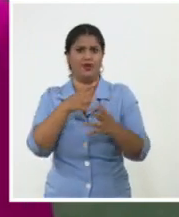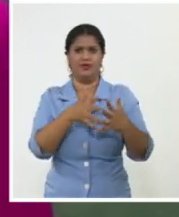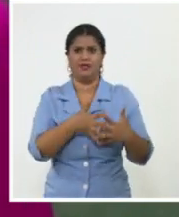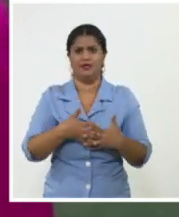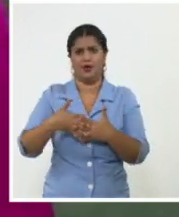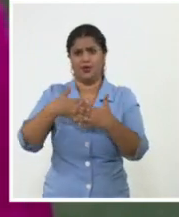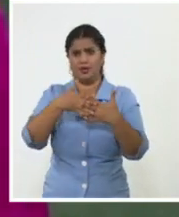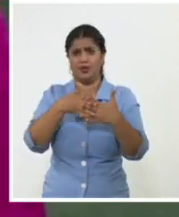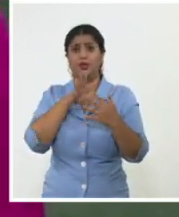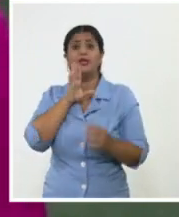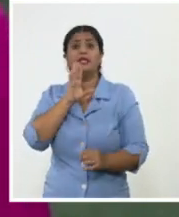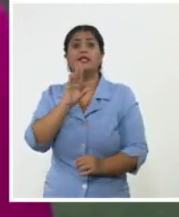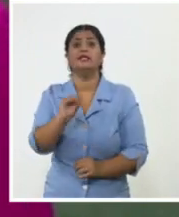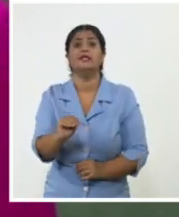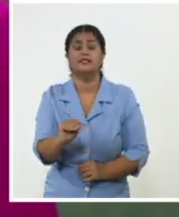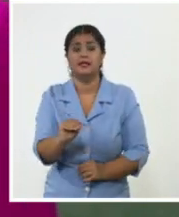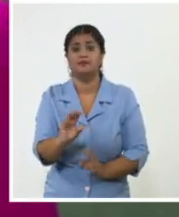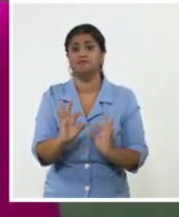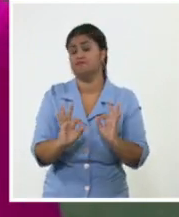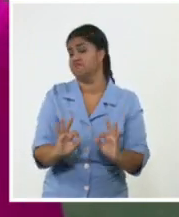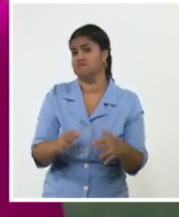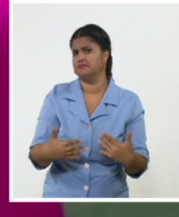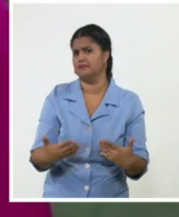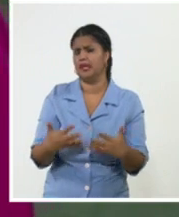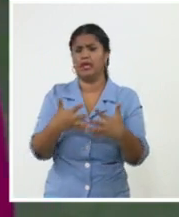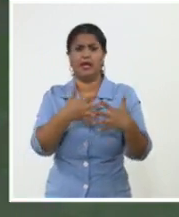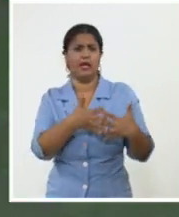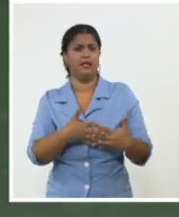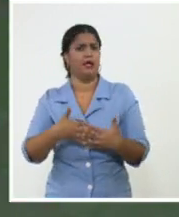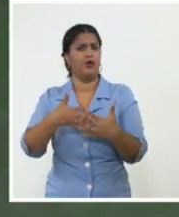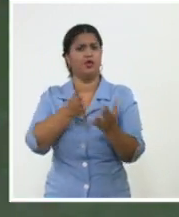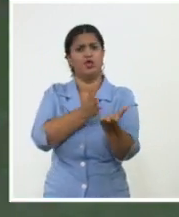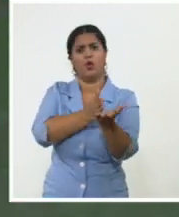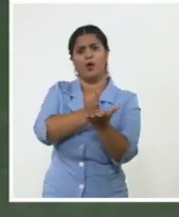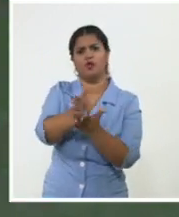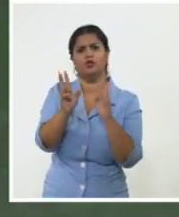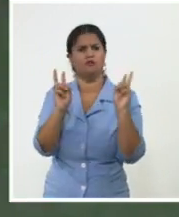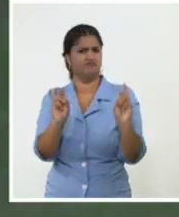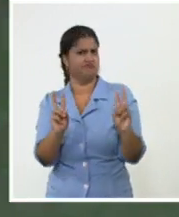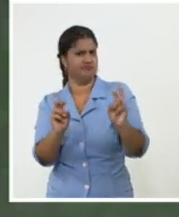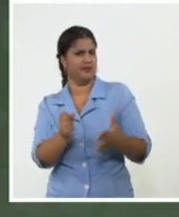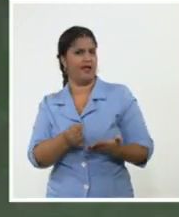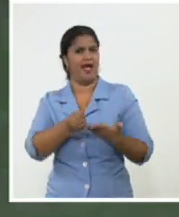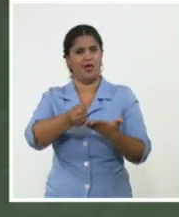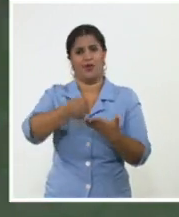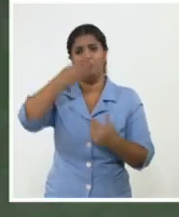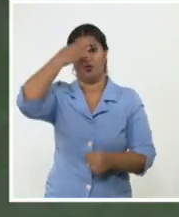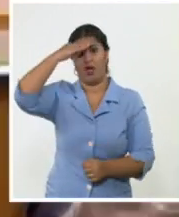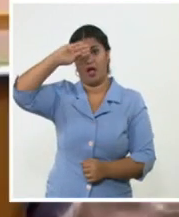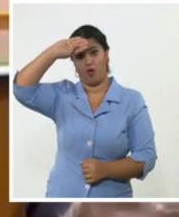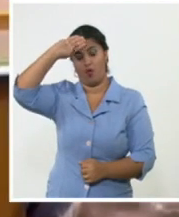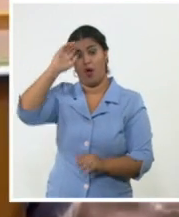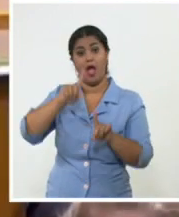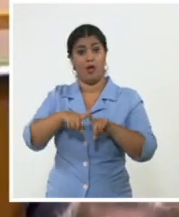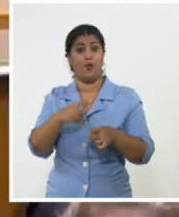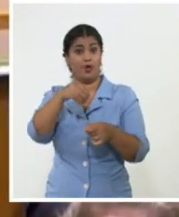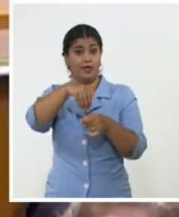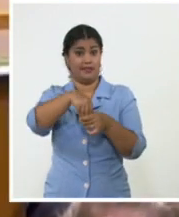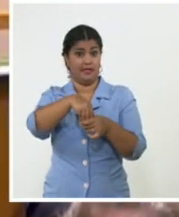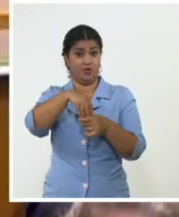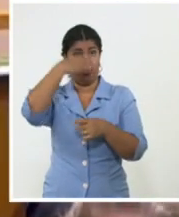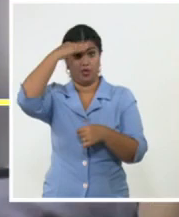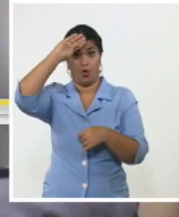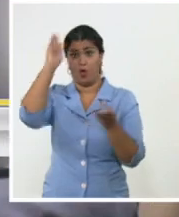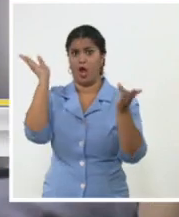al pueblo cubano. Estados Unidos continuará respaldando al pueblo cubano, hasta que sus derechos y libertades sean restaurados. No